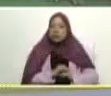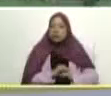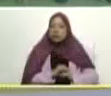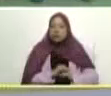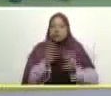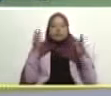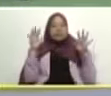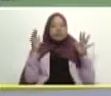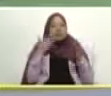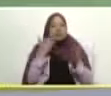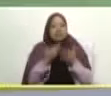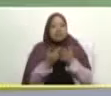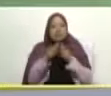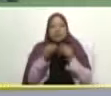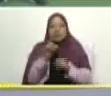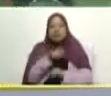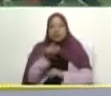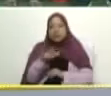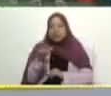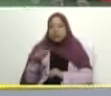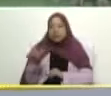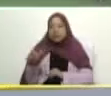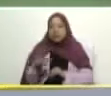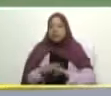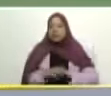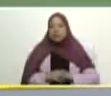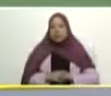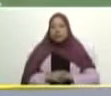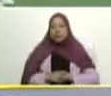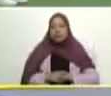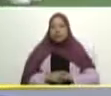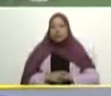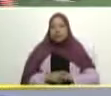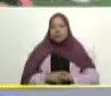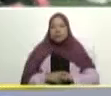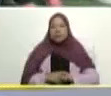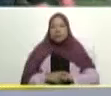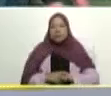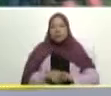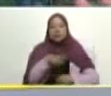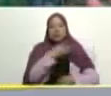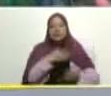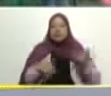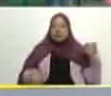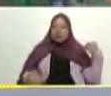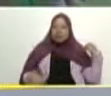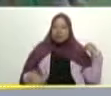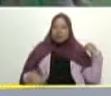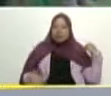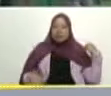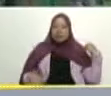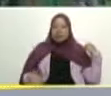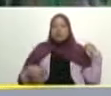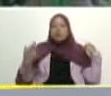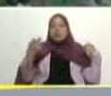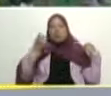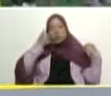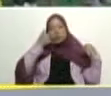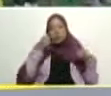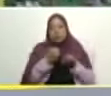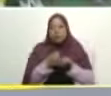bueno dale mi saludo a todas ellas déjenme saludarlas por aquí ¿qué? mi presidente? ellas me están viendo en tu celular